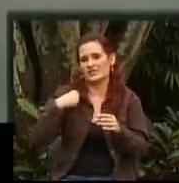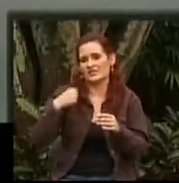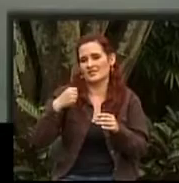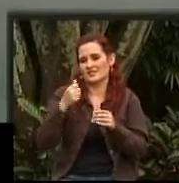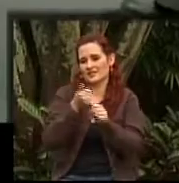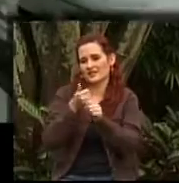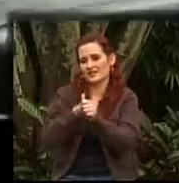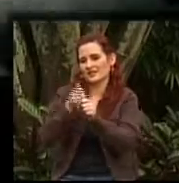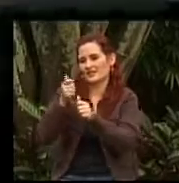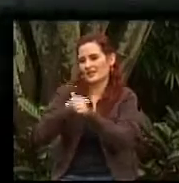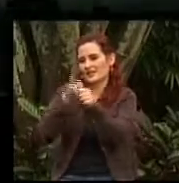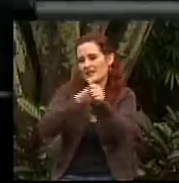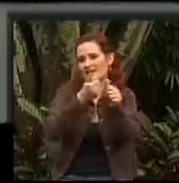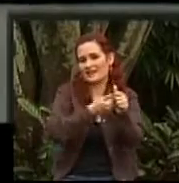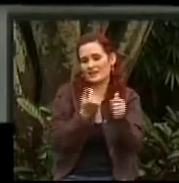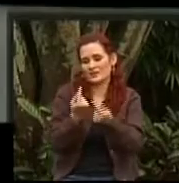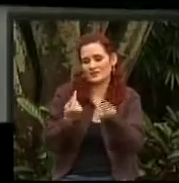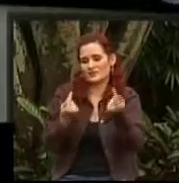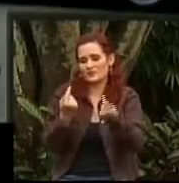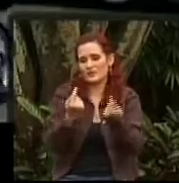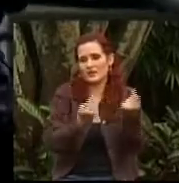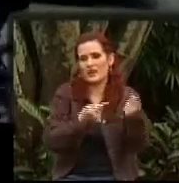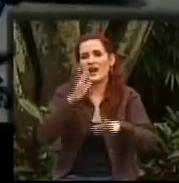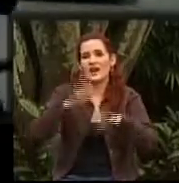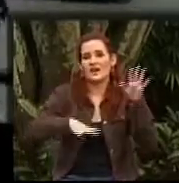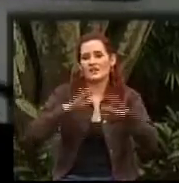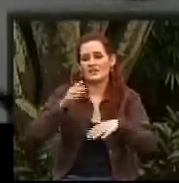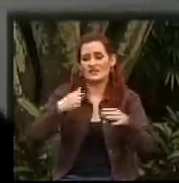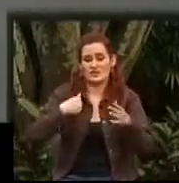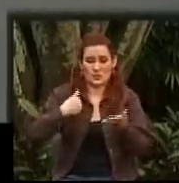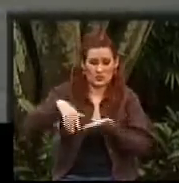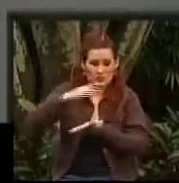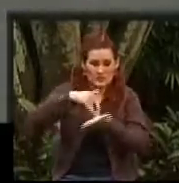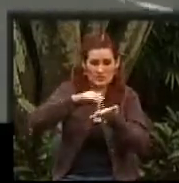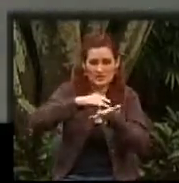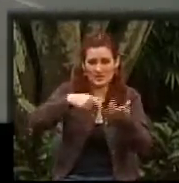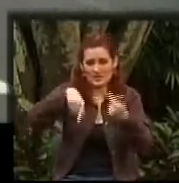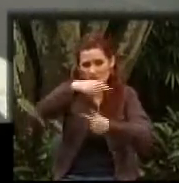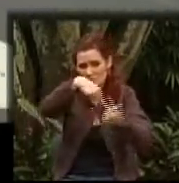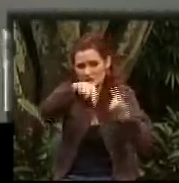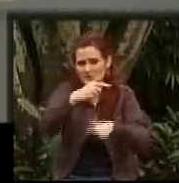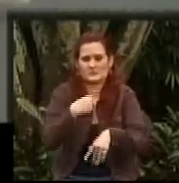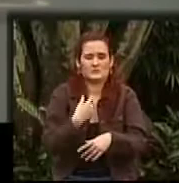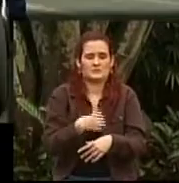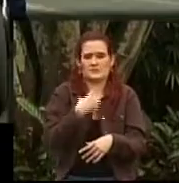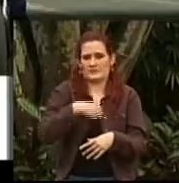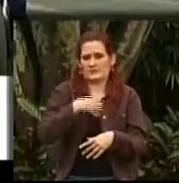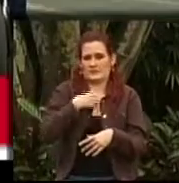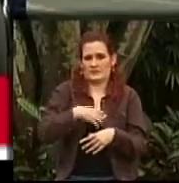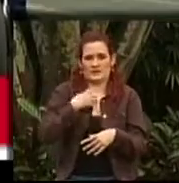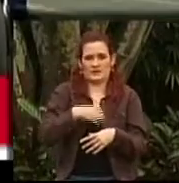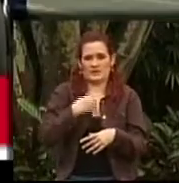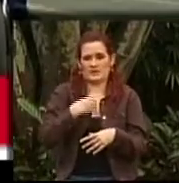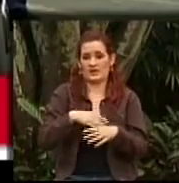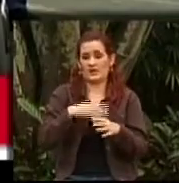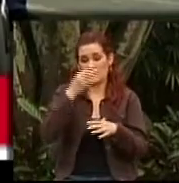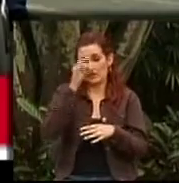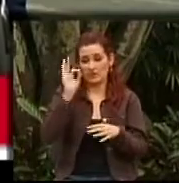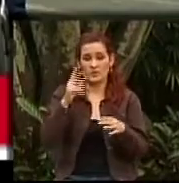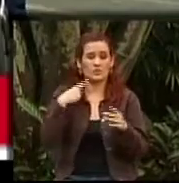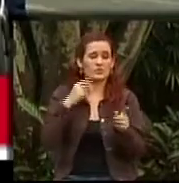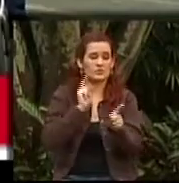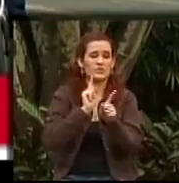le tiran a uno encima. Es muy escasamente que yo vaya al centro a andar, a pasear, muy escasamente. Cuando yo me encuentro con una